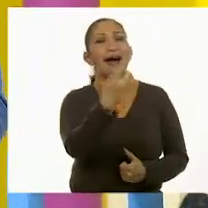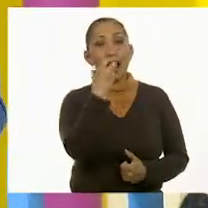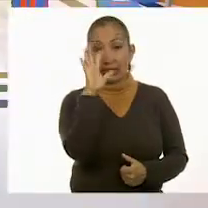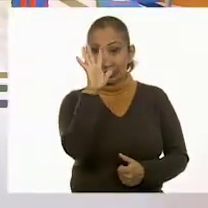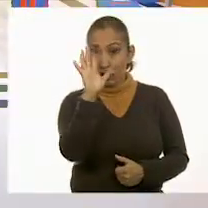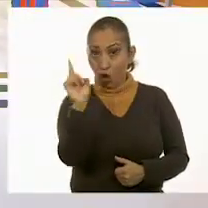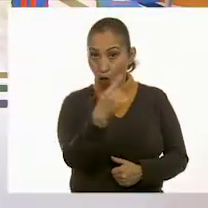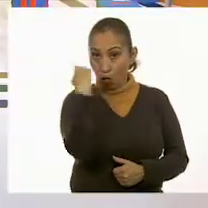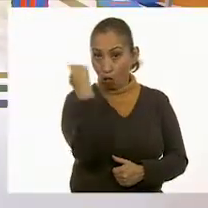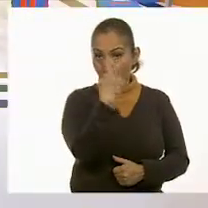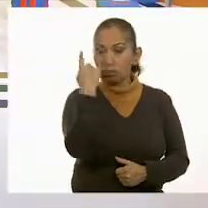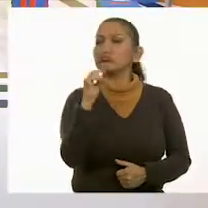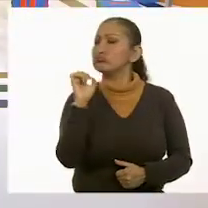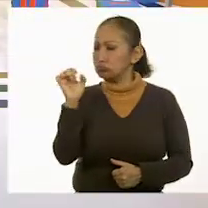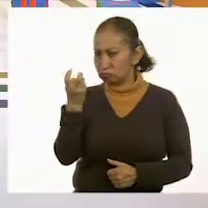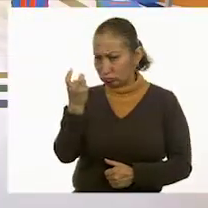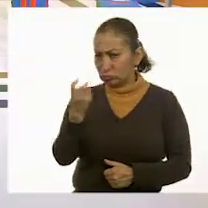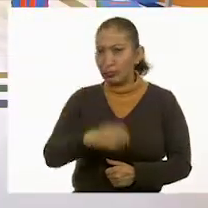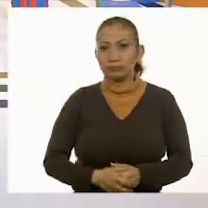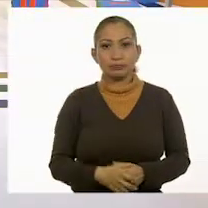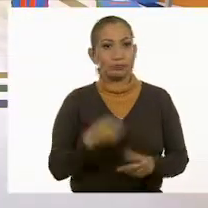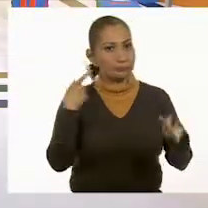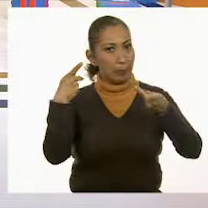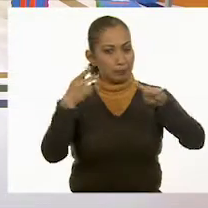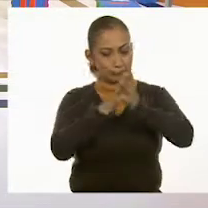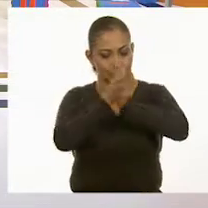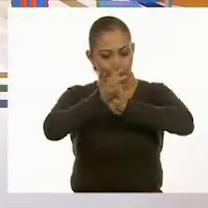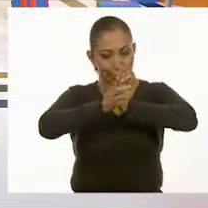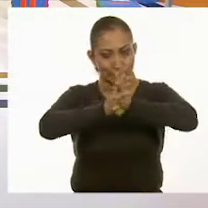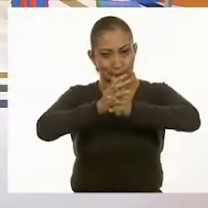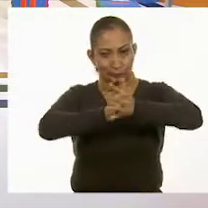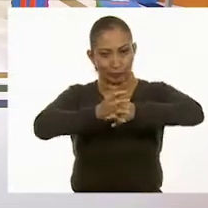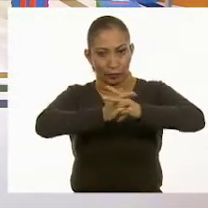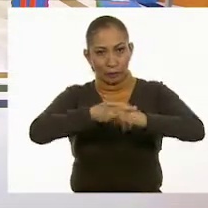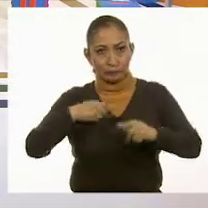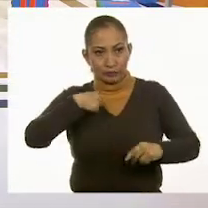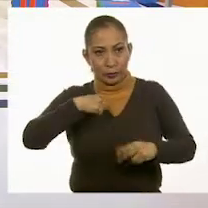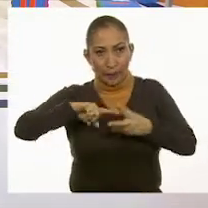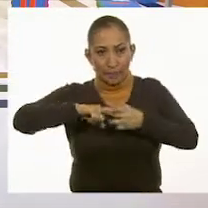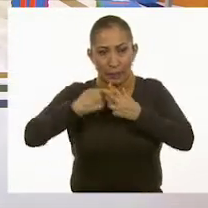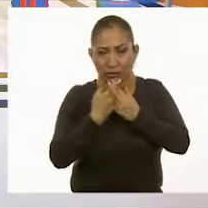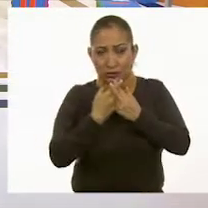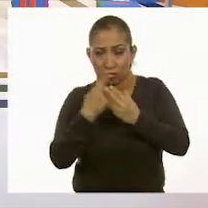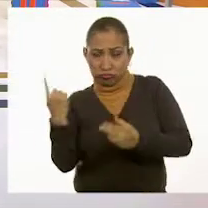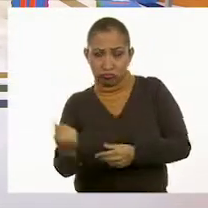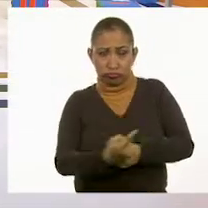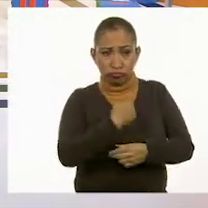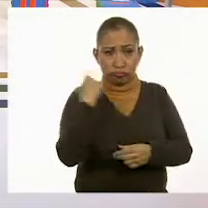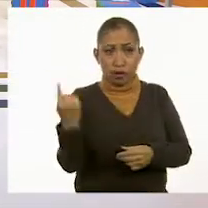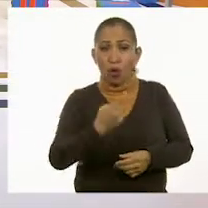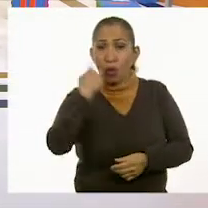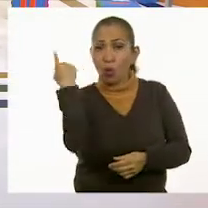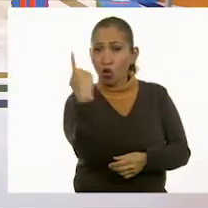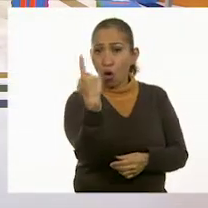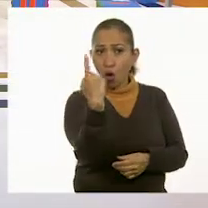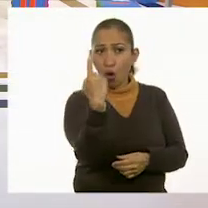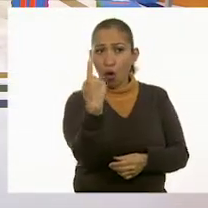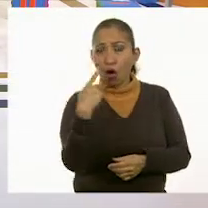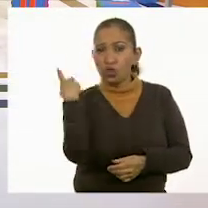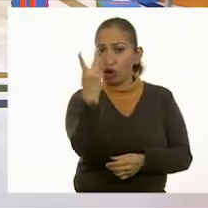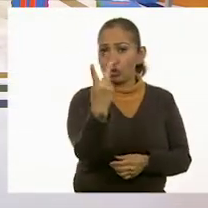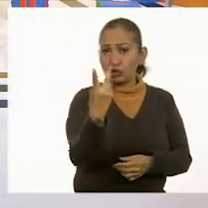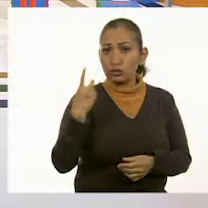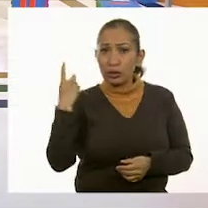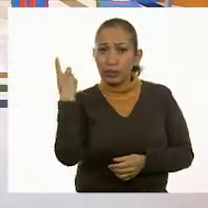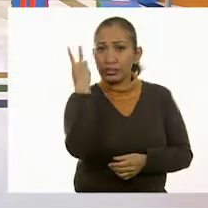Cinco giros. Cinco giros. Prepárense, entonces. Vale. Porque aquí comienzan los giros. Y uno. Uno.